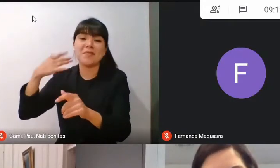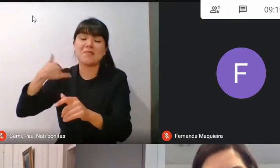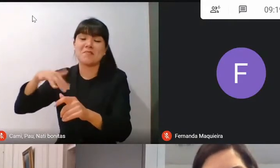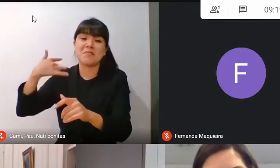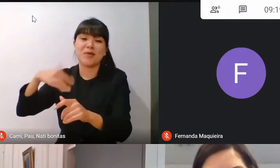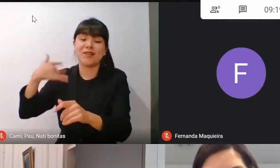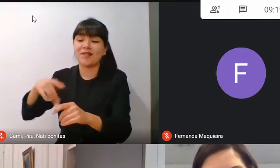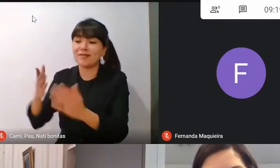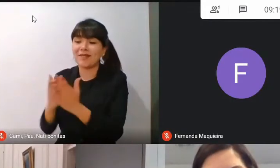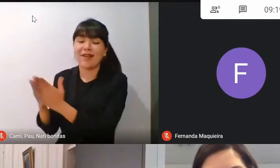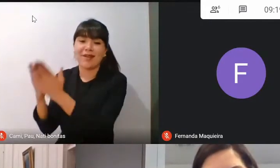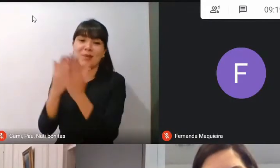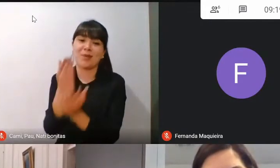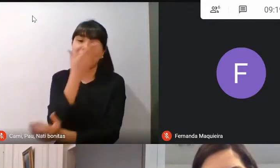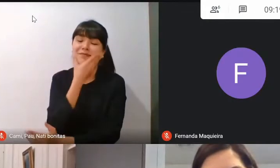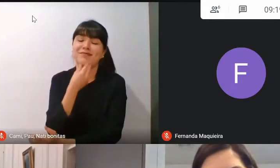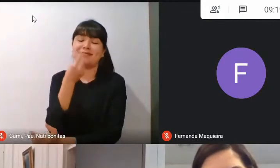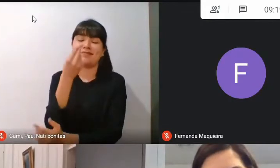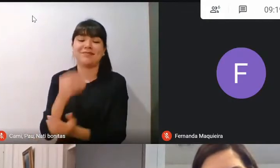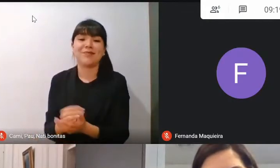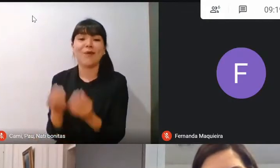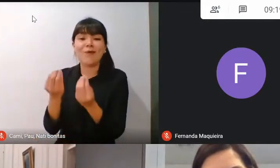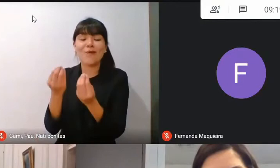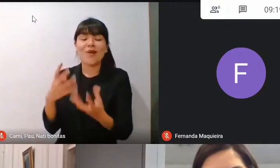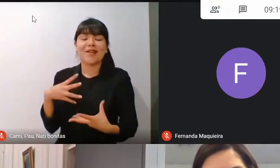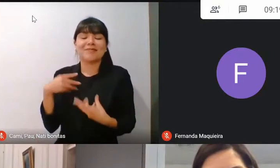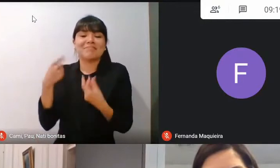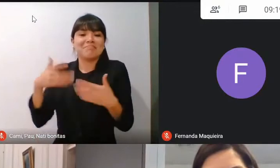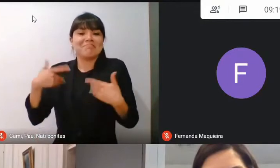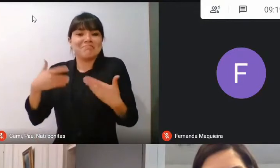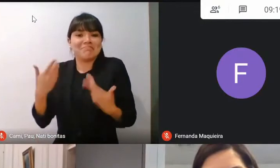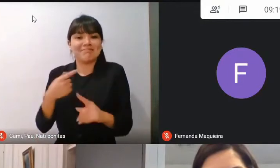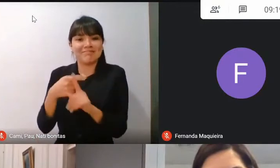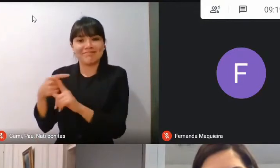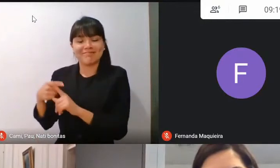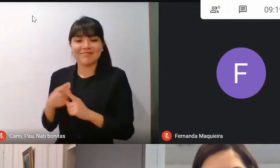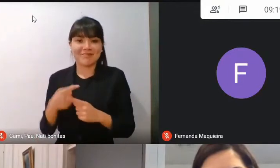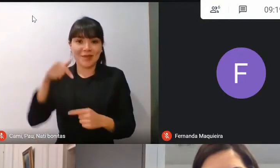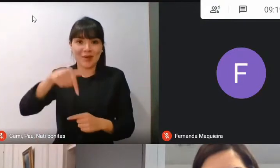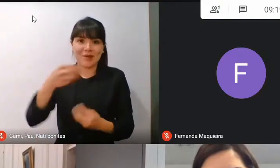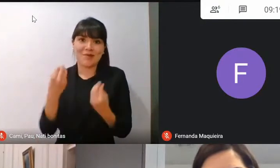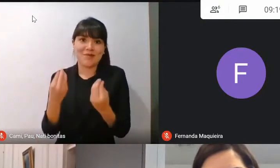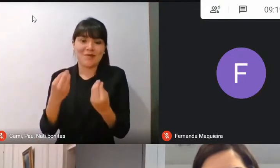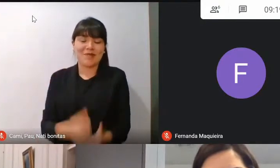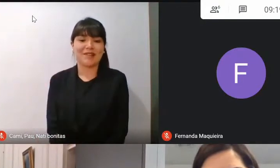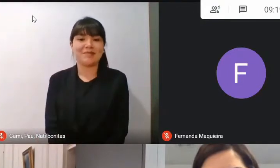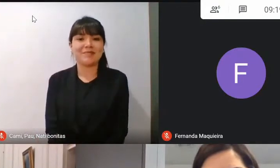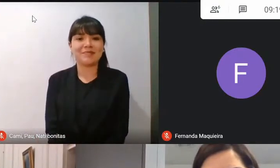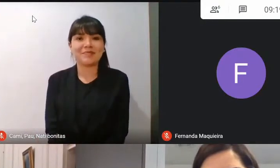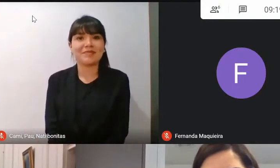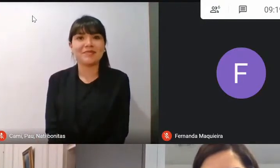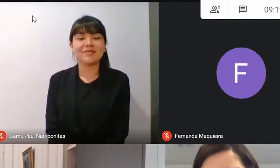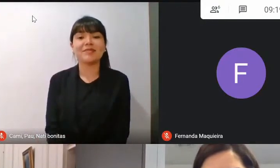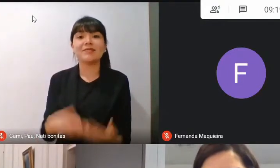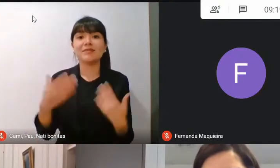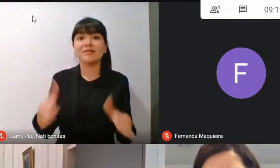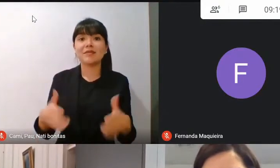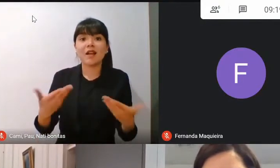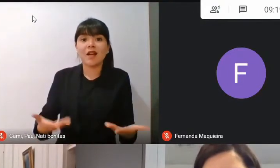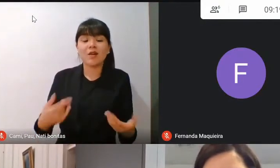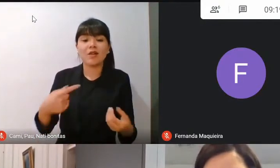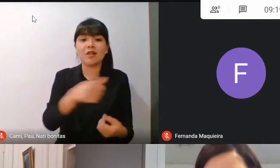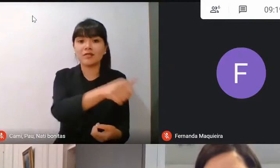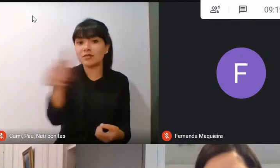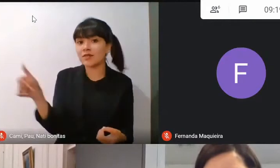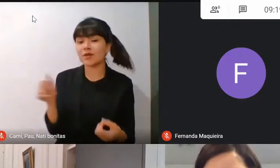la energía y que les vaya maravilloso a partir de ahora entonces se conectan de esta